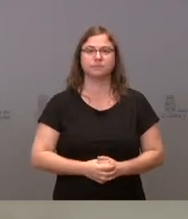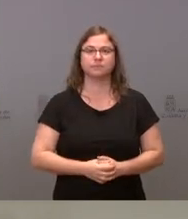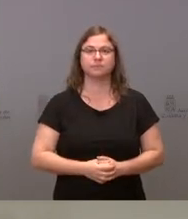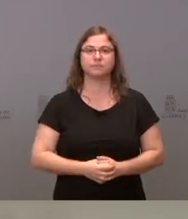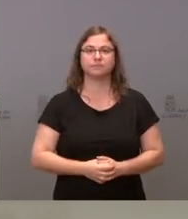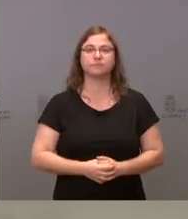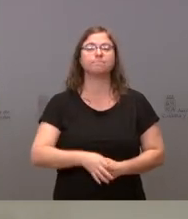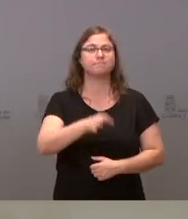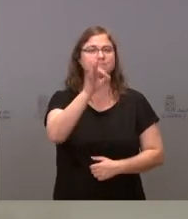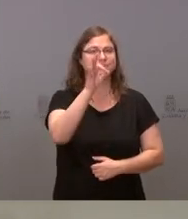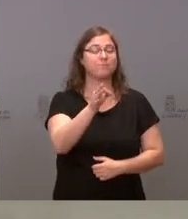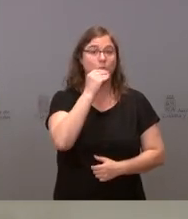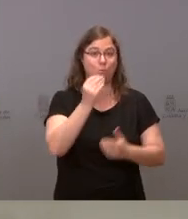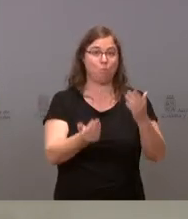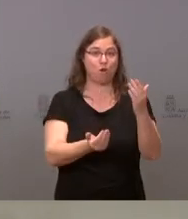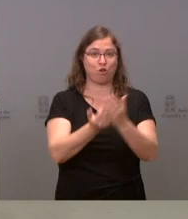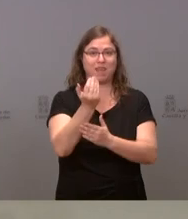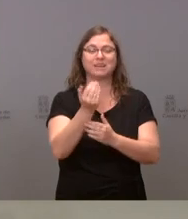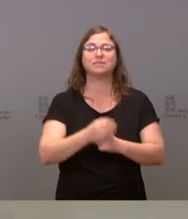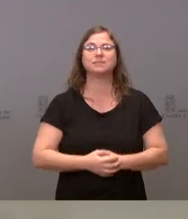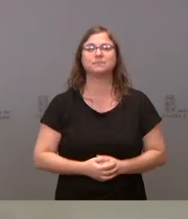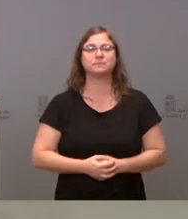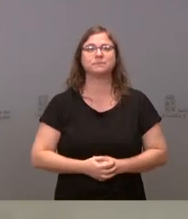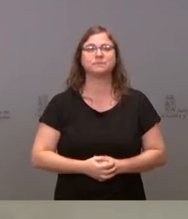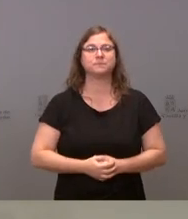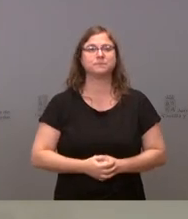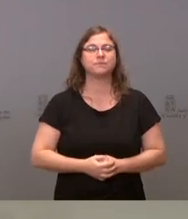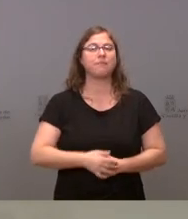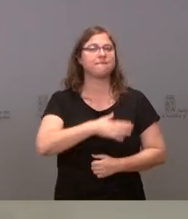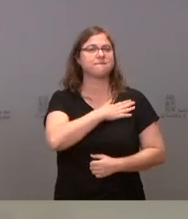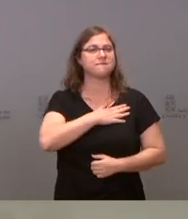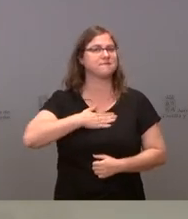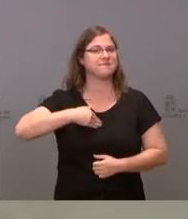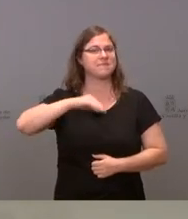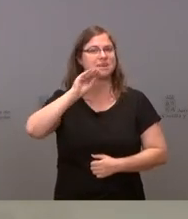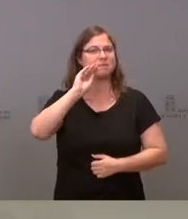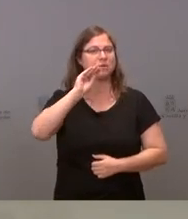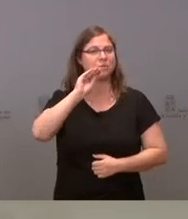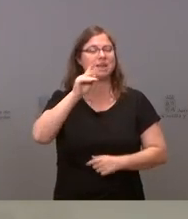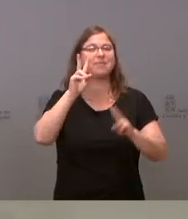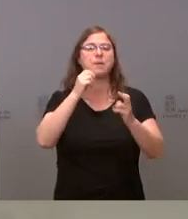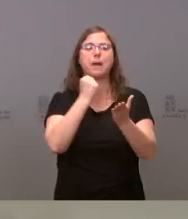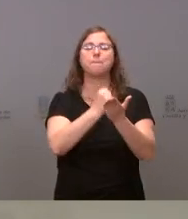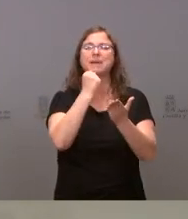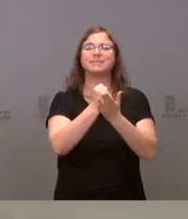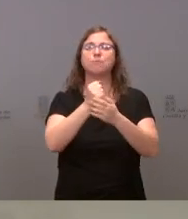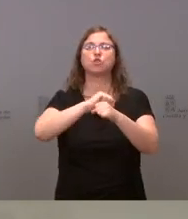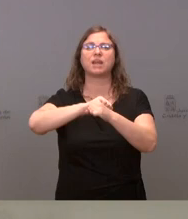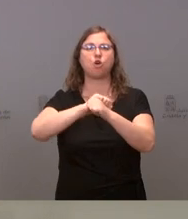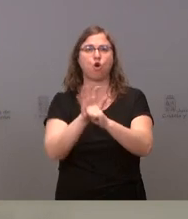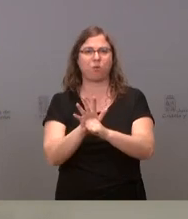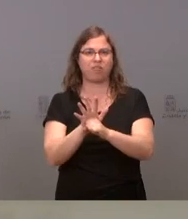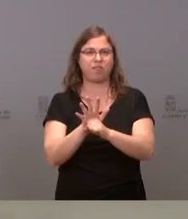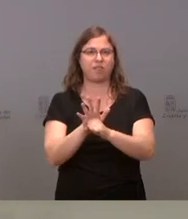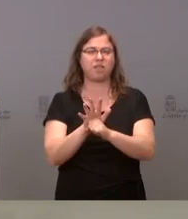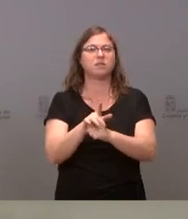Sí, hola. Buenos días. Por favor, quería preguntarle por el pasaporte COVID. Estas